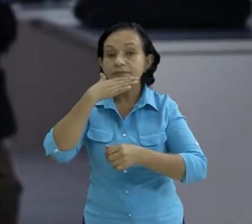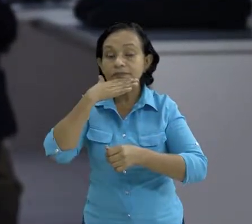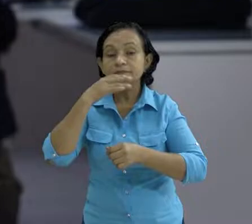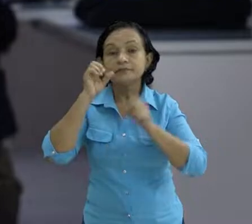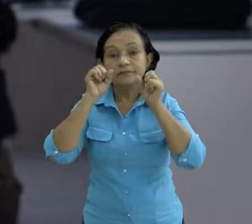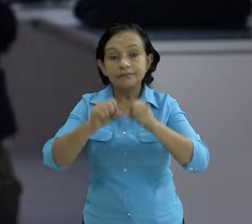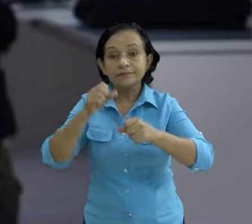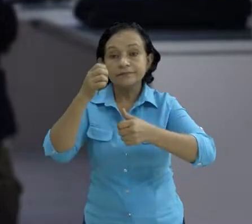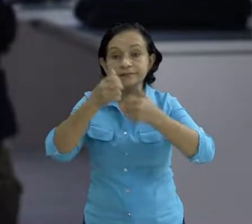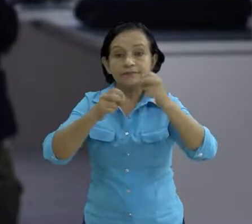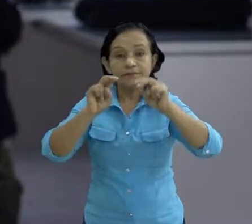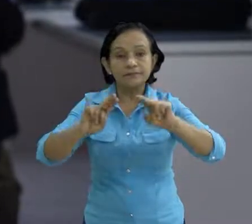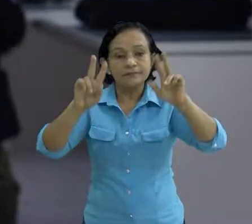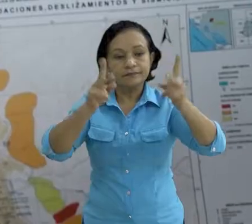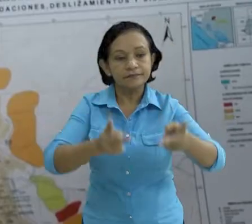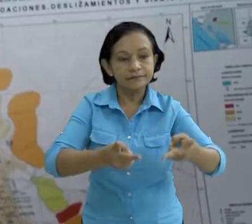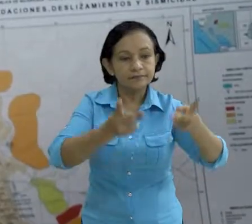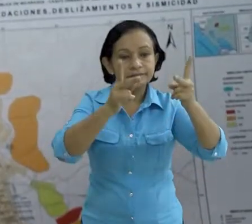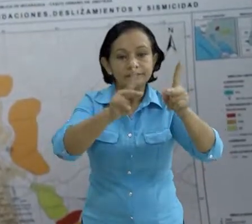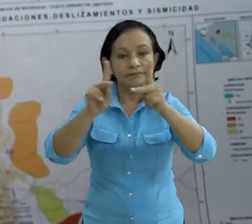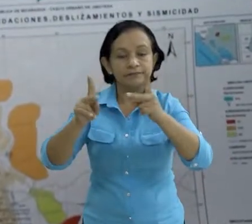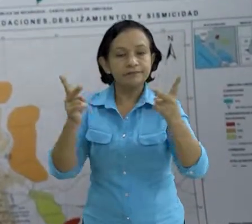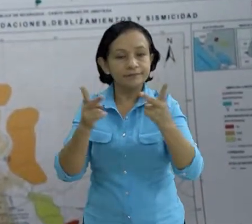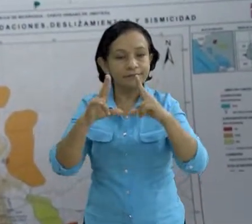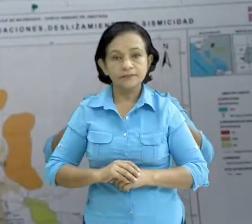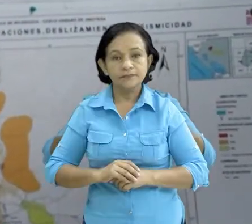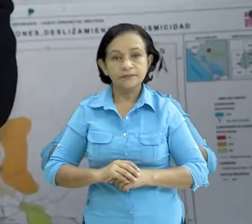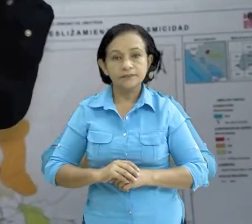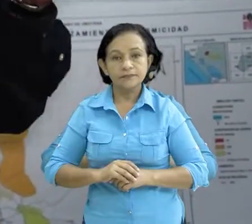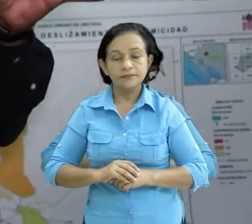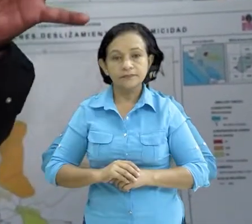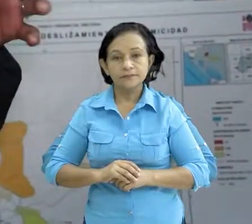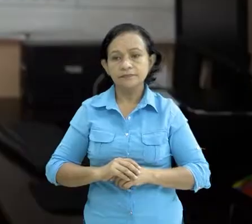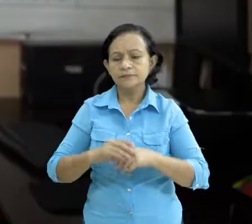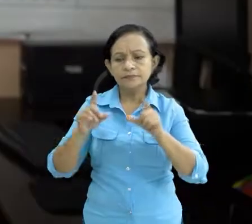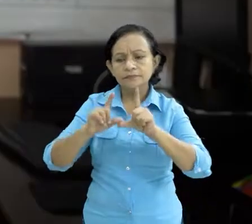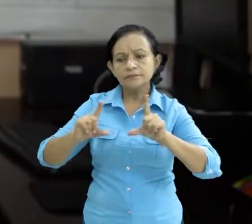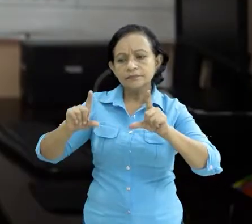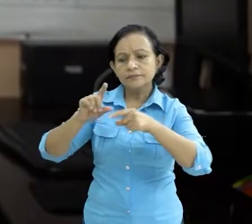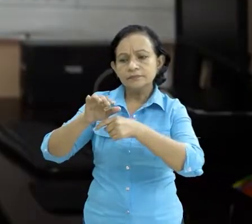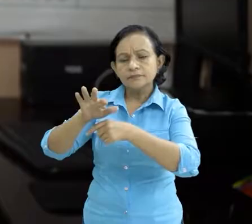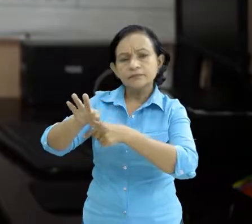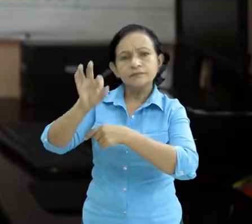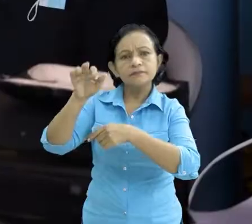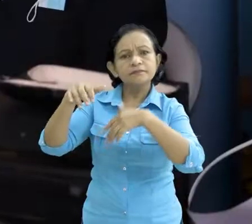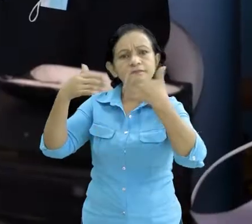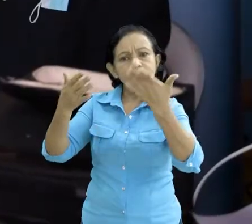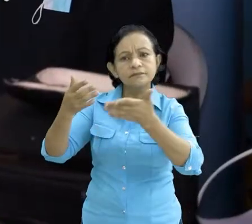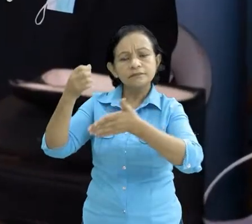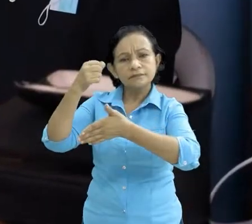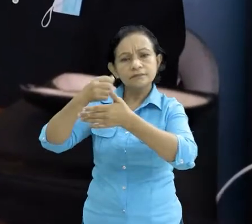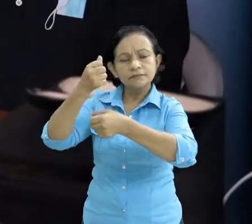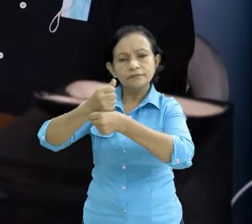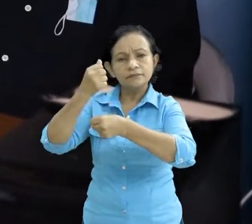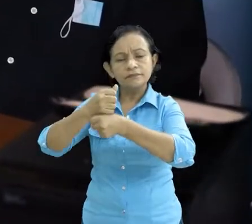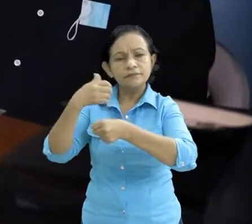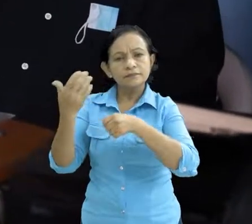impactar a la vida de la población en Nicaragua El puesto de mando su fortaleza ha